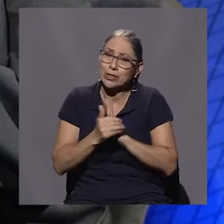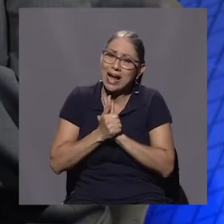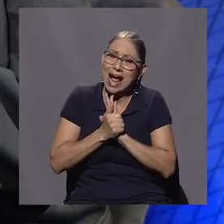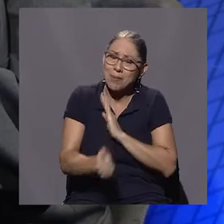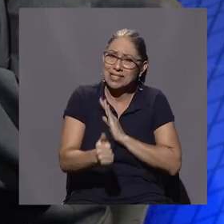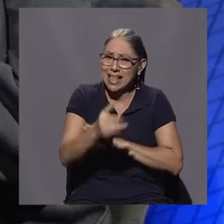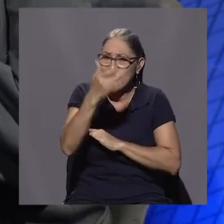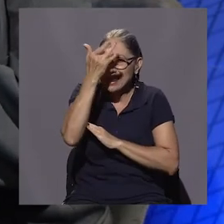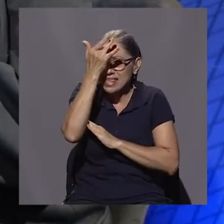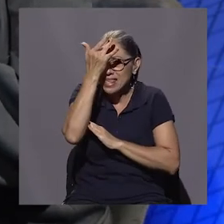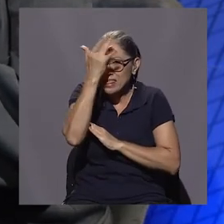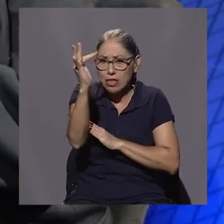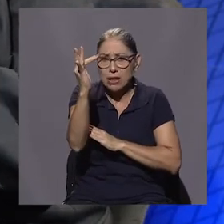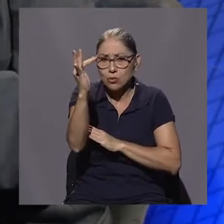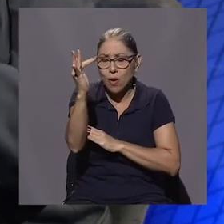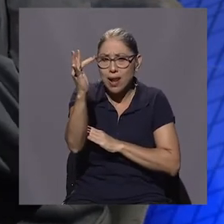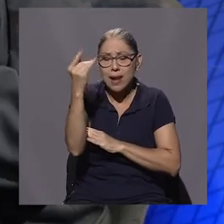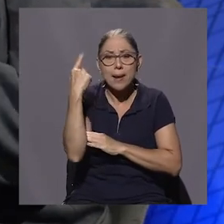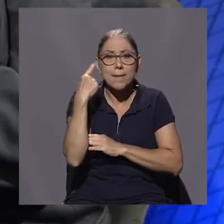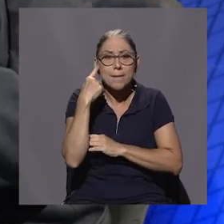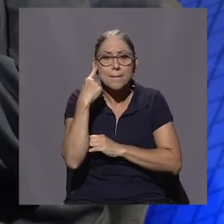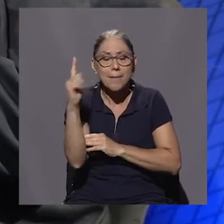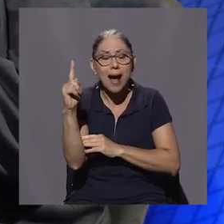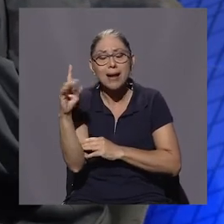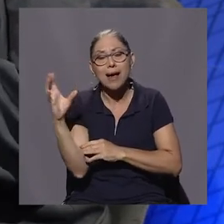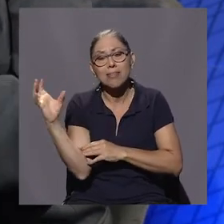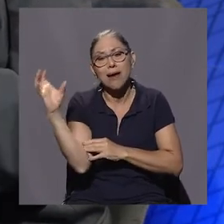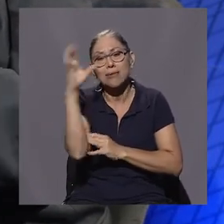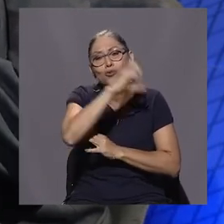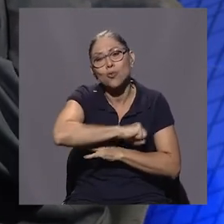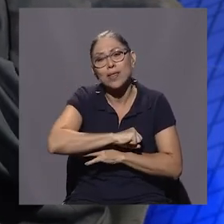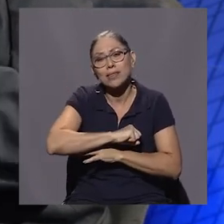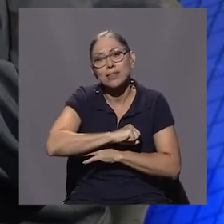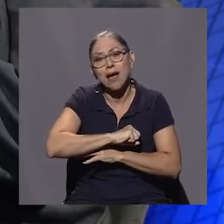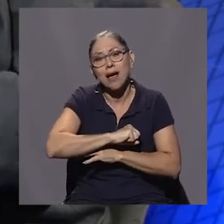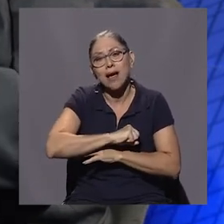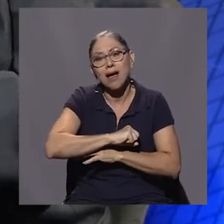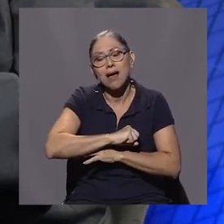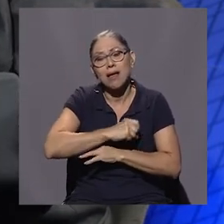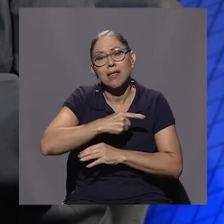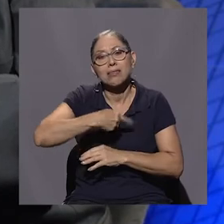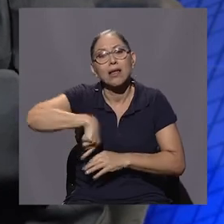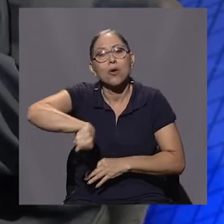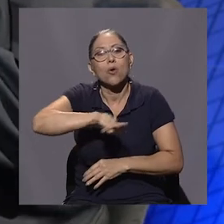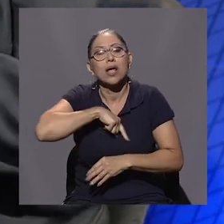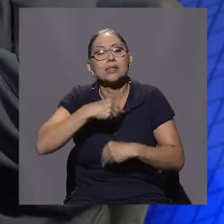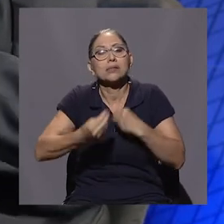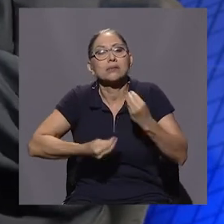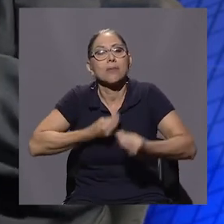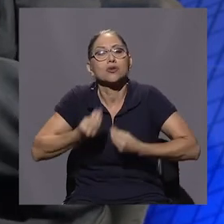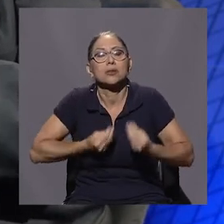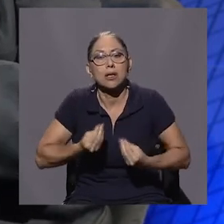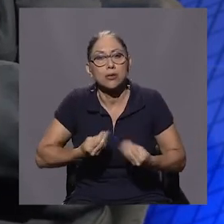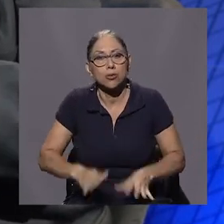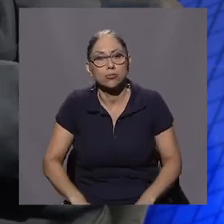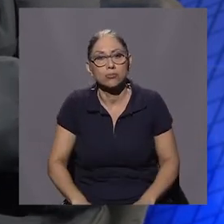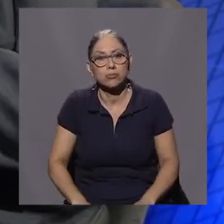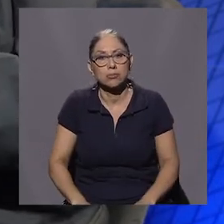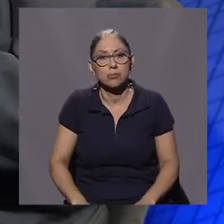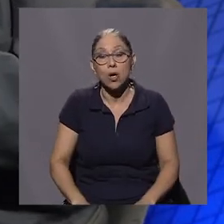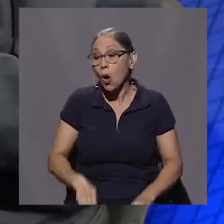oiga qué era, intelectual, para darnos cuenta de lo que estamos haciendo. O este país